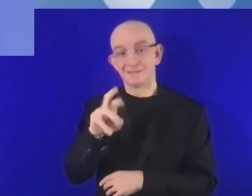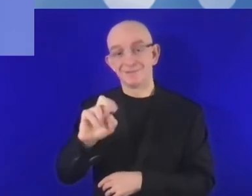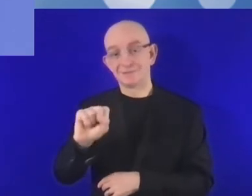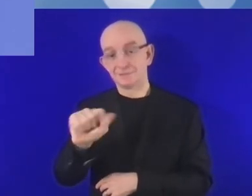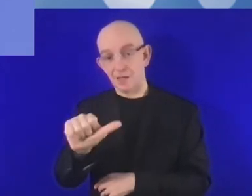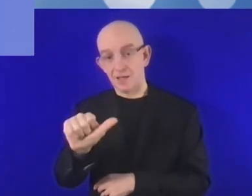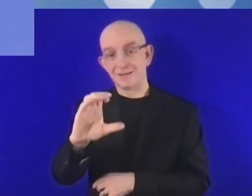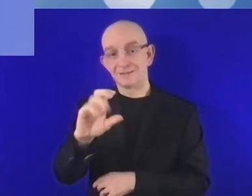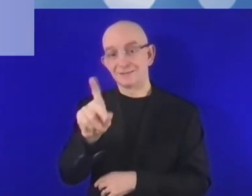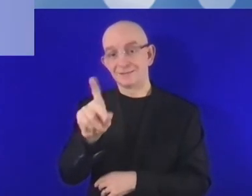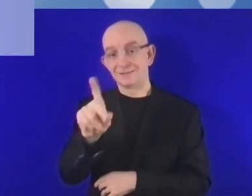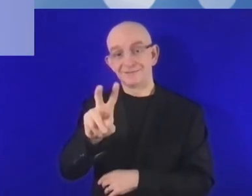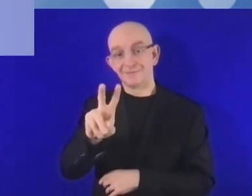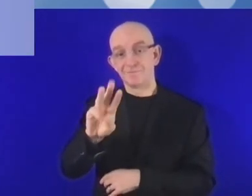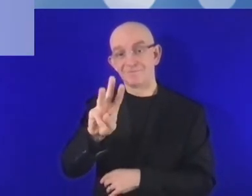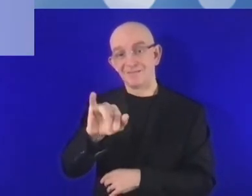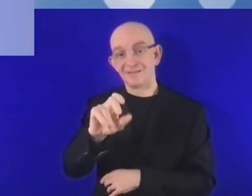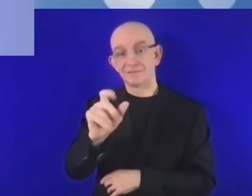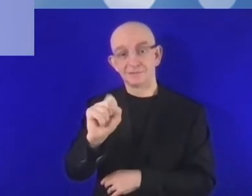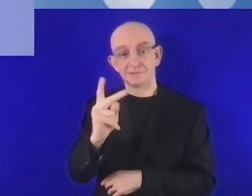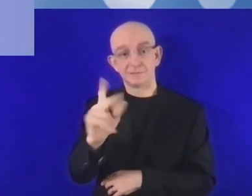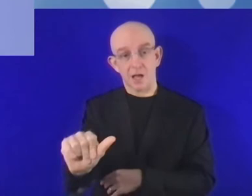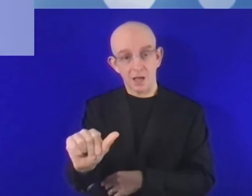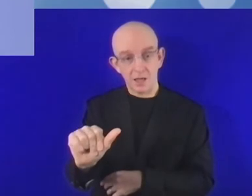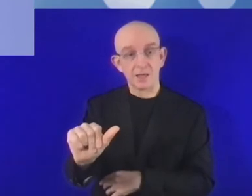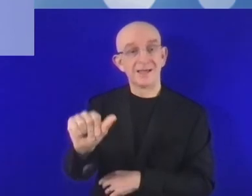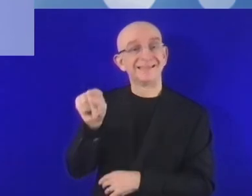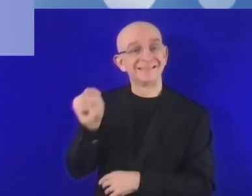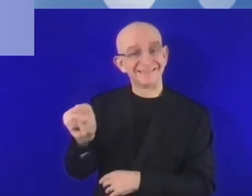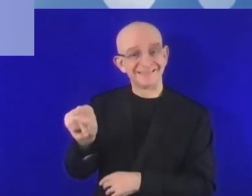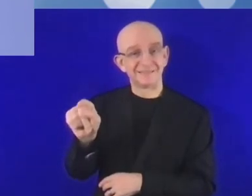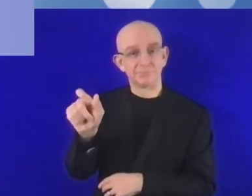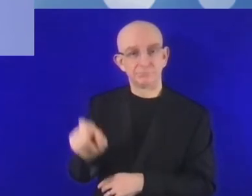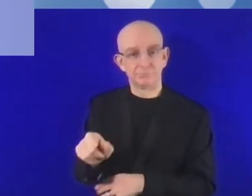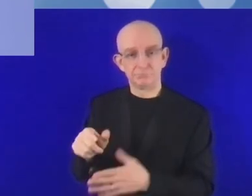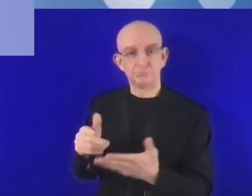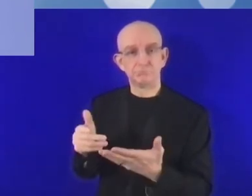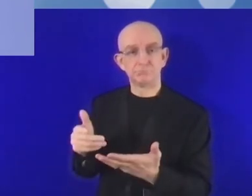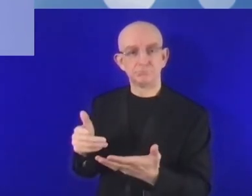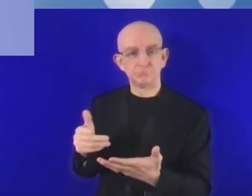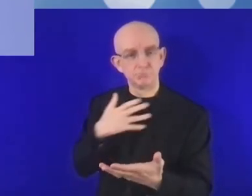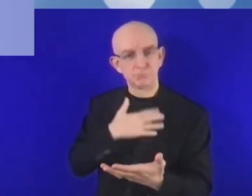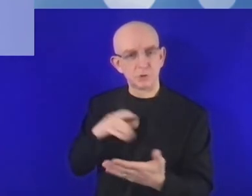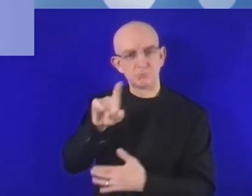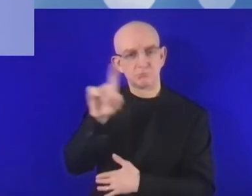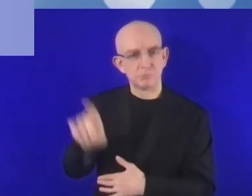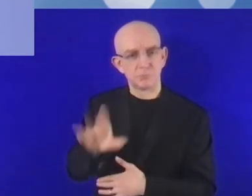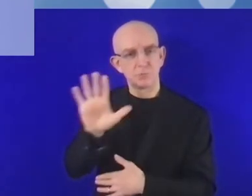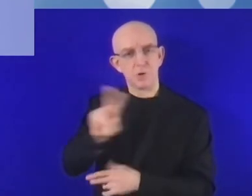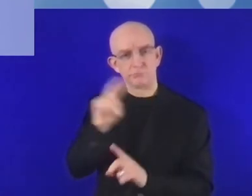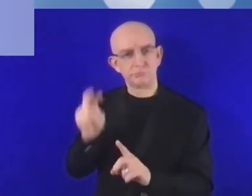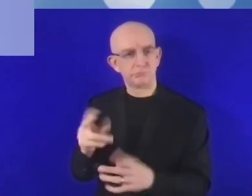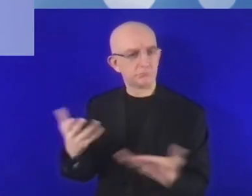Chervinska, vicepresidenta del Banco Europeo de Inversiones. Esperamos escuchar su